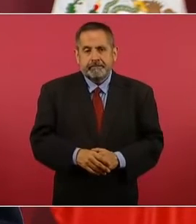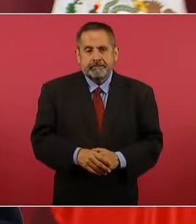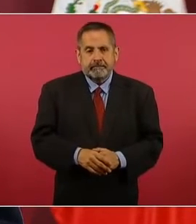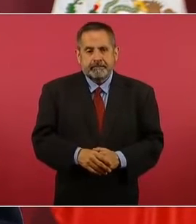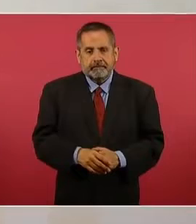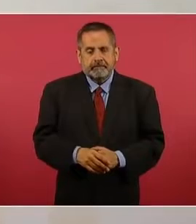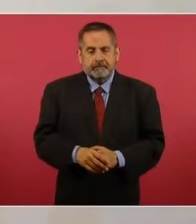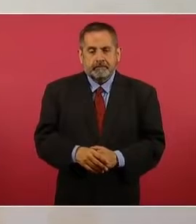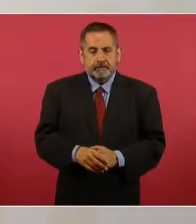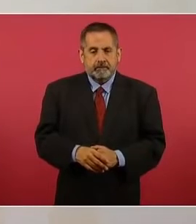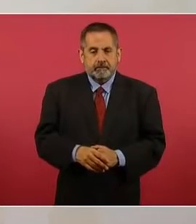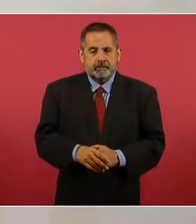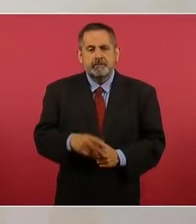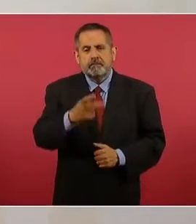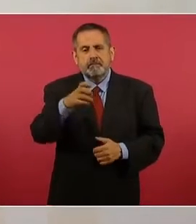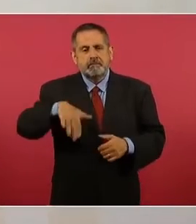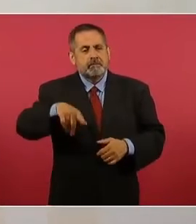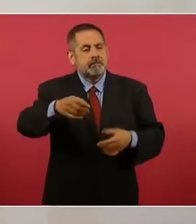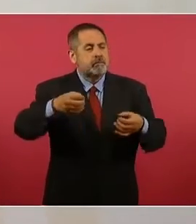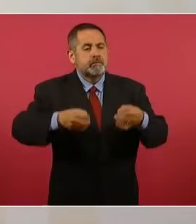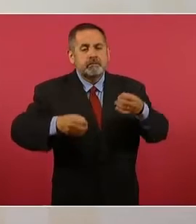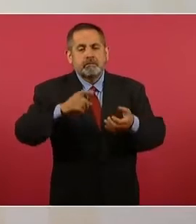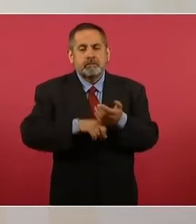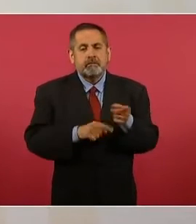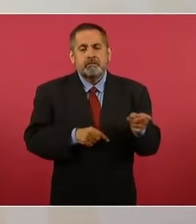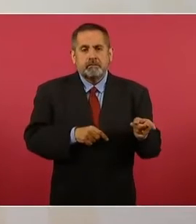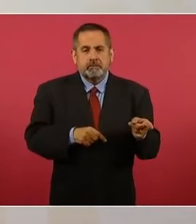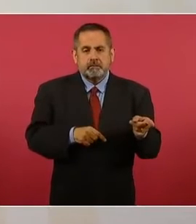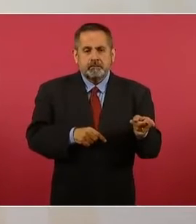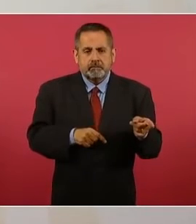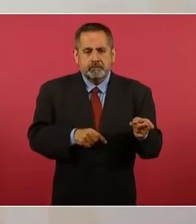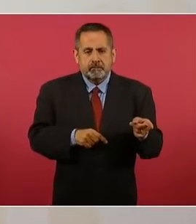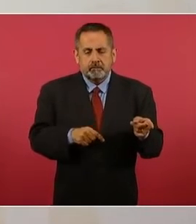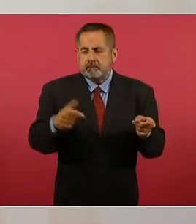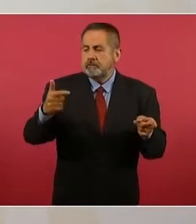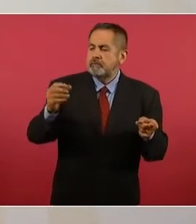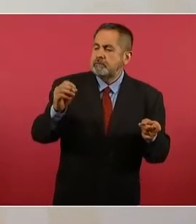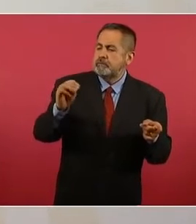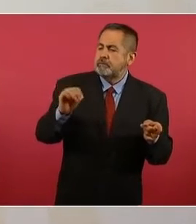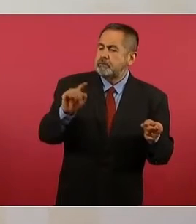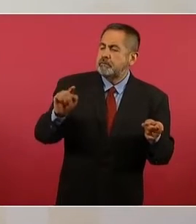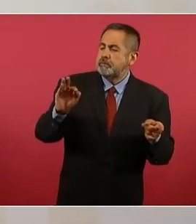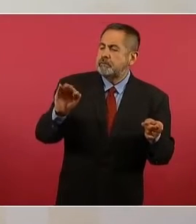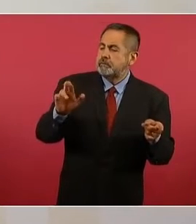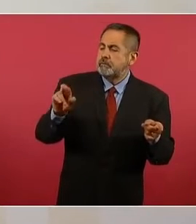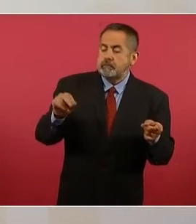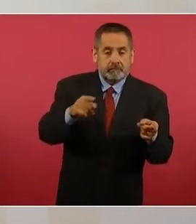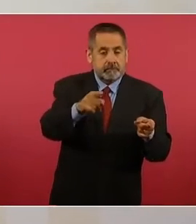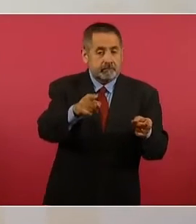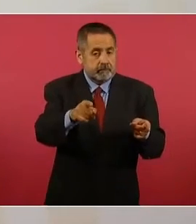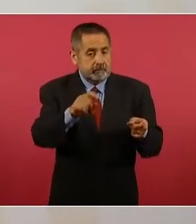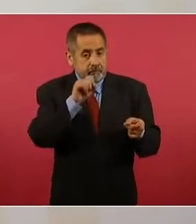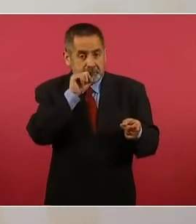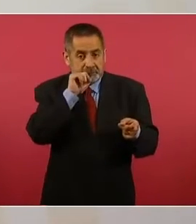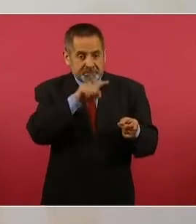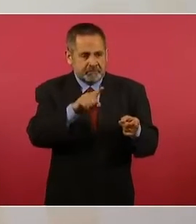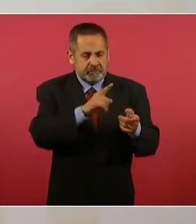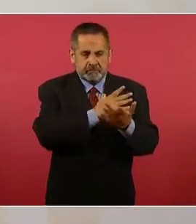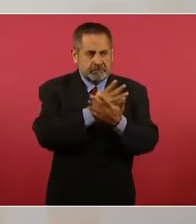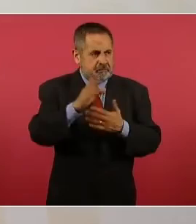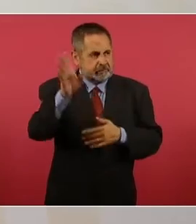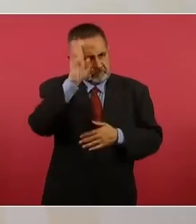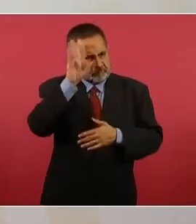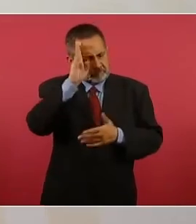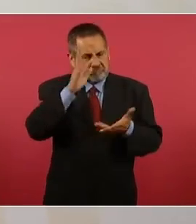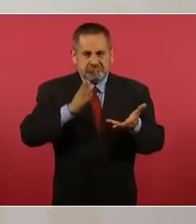Este juez que mencionas, sí, se extralimita,